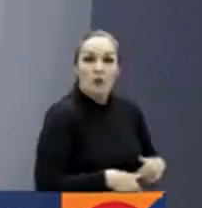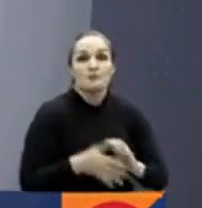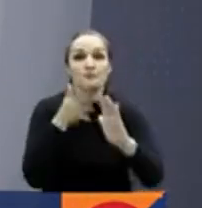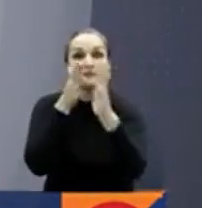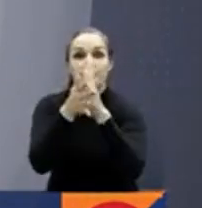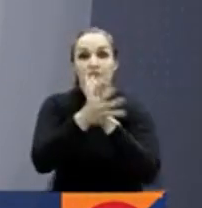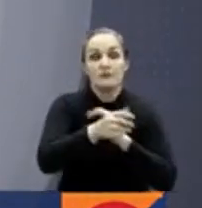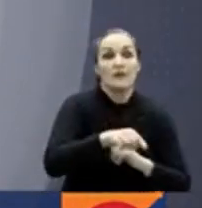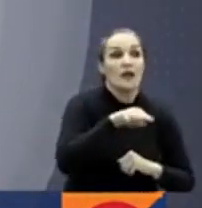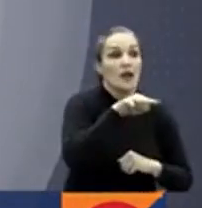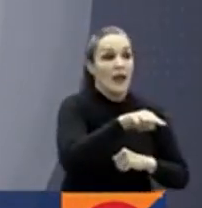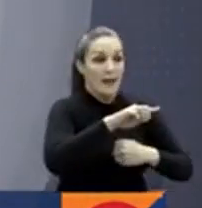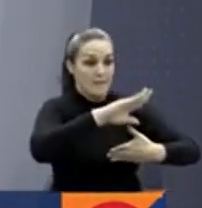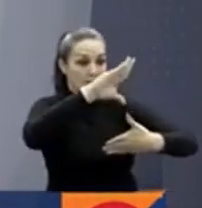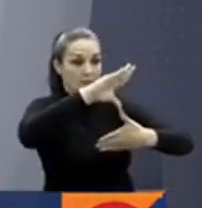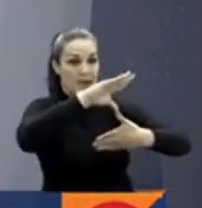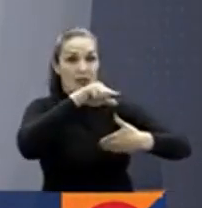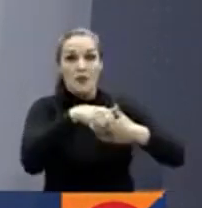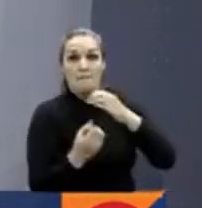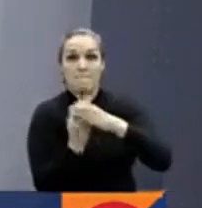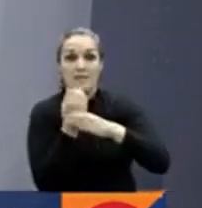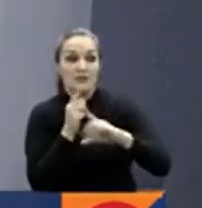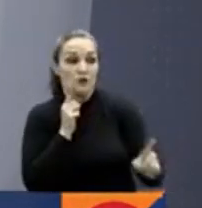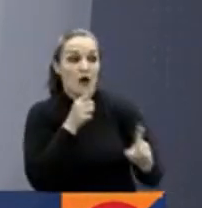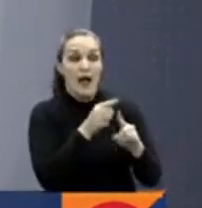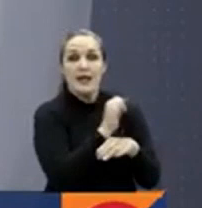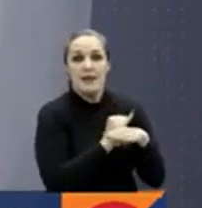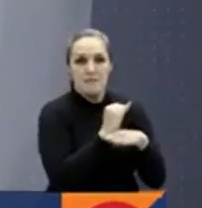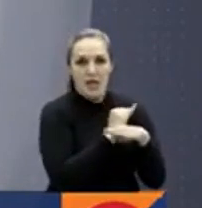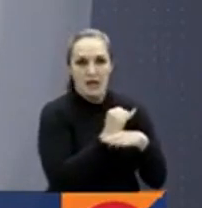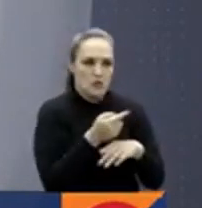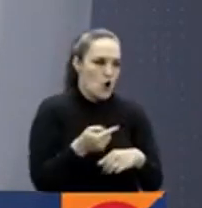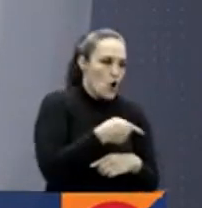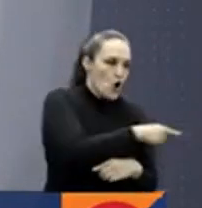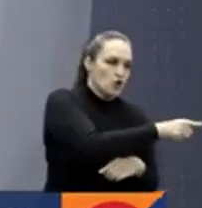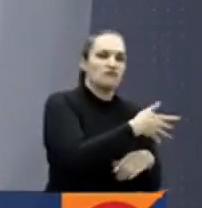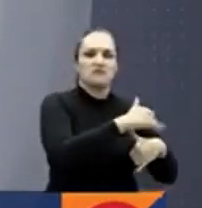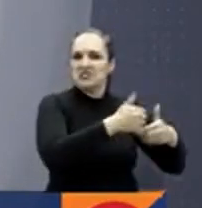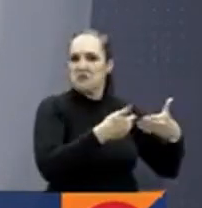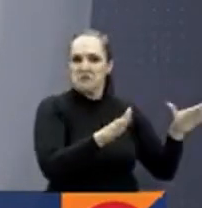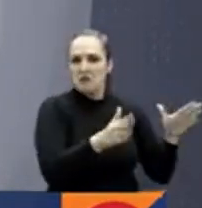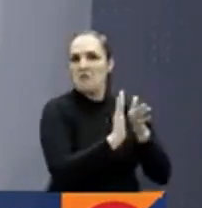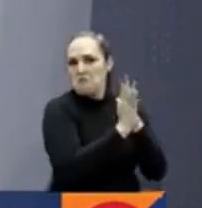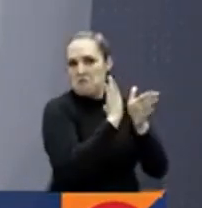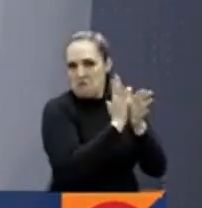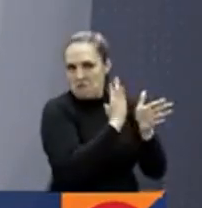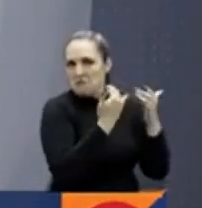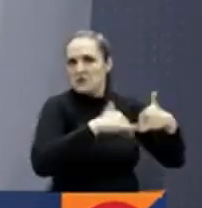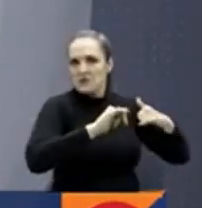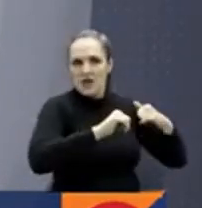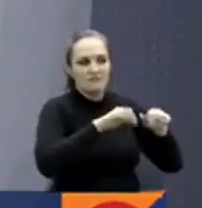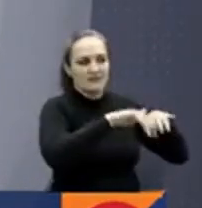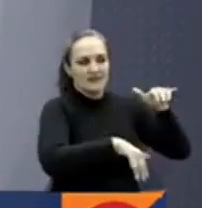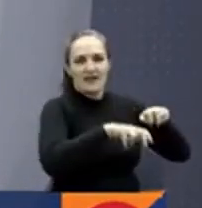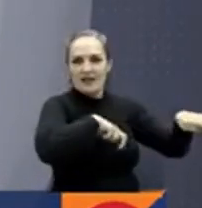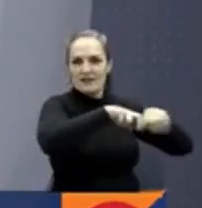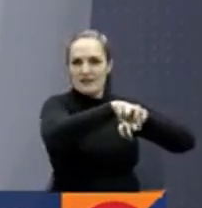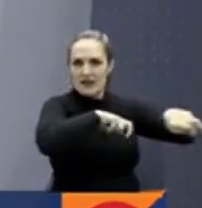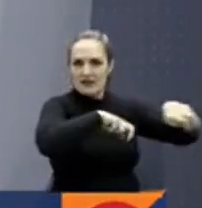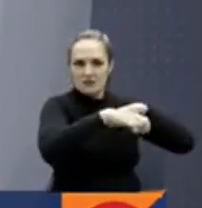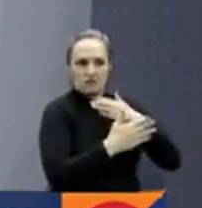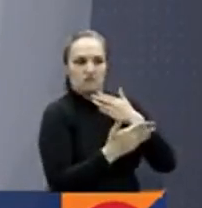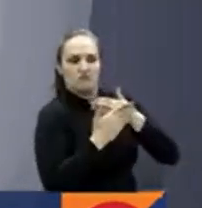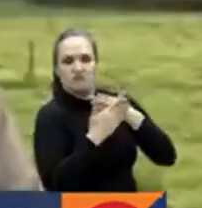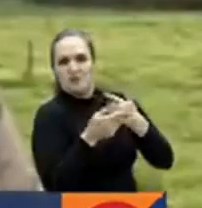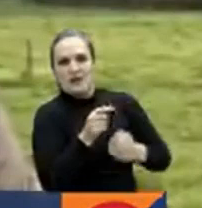con el municipio de Ipiales se encuentra habilitado de acuerdo a la información entregada por la Secretaría de Tránsito en el